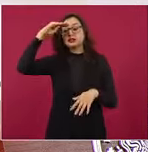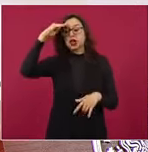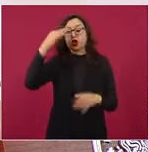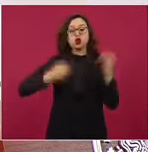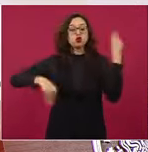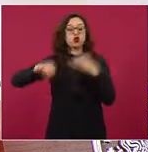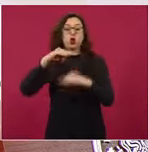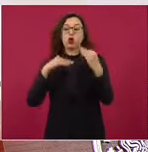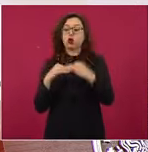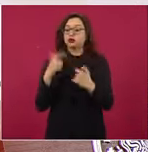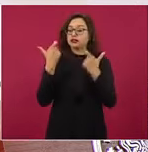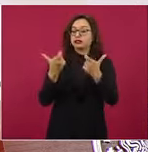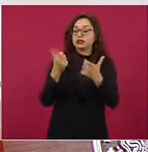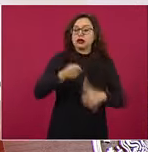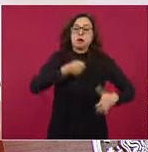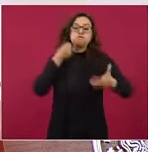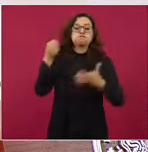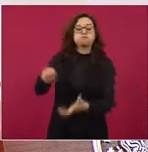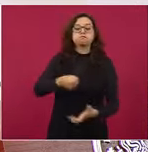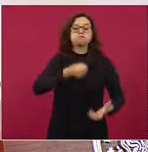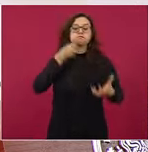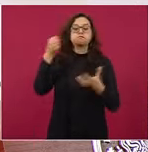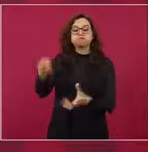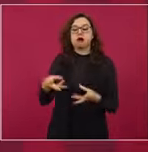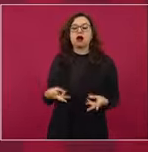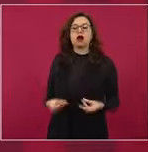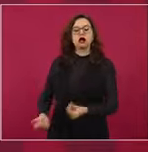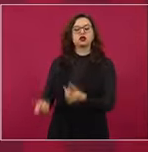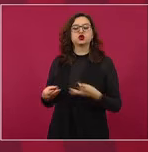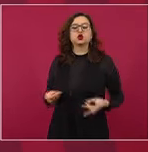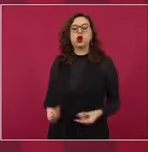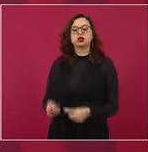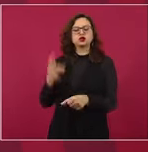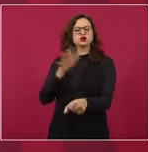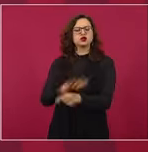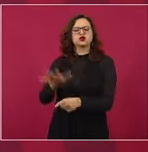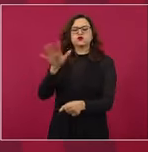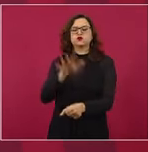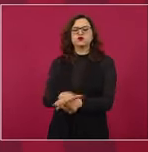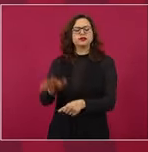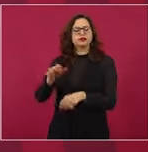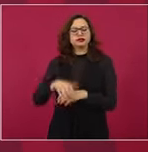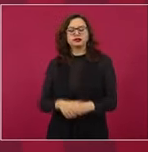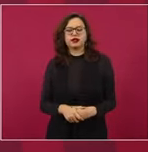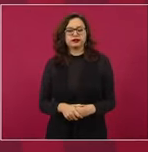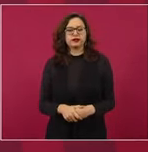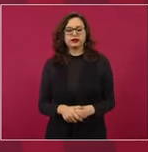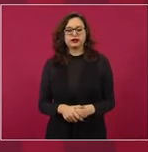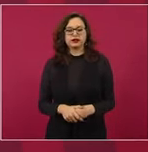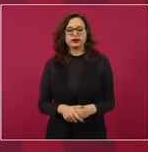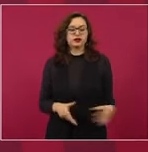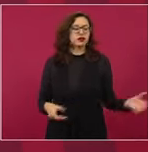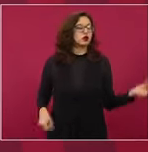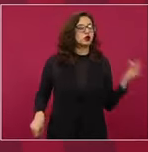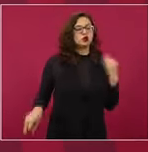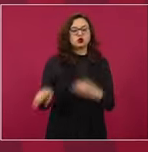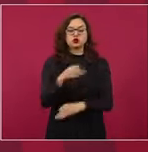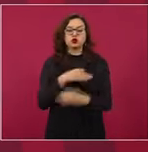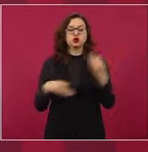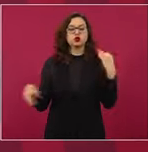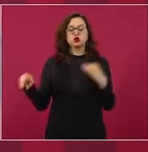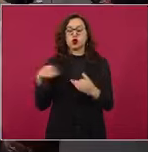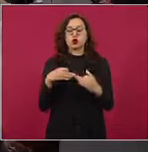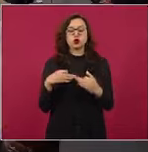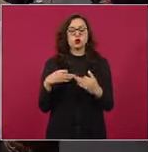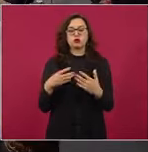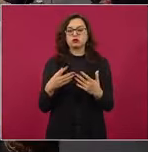y que todo es